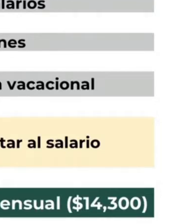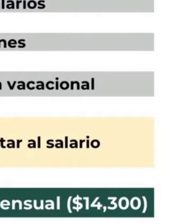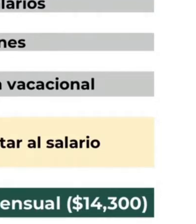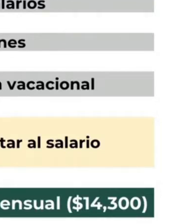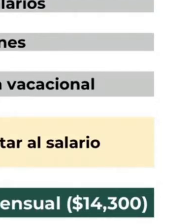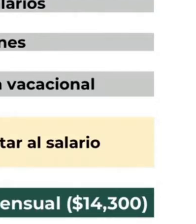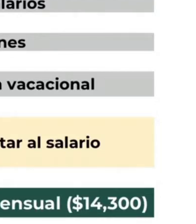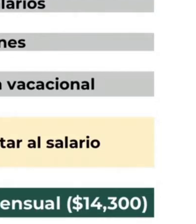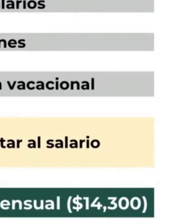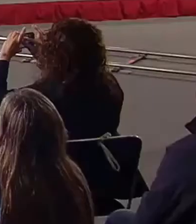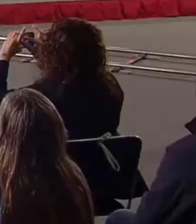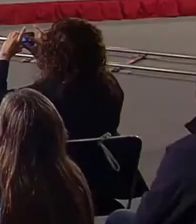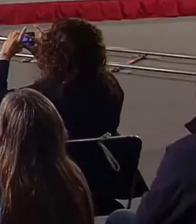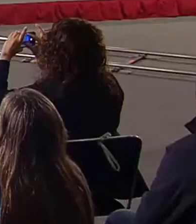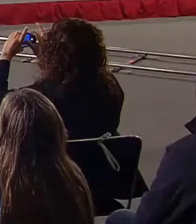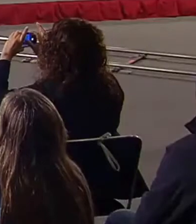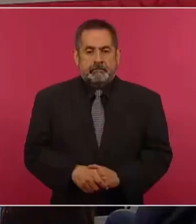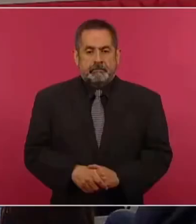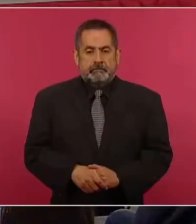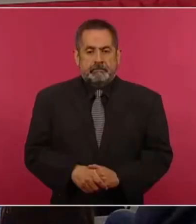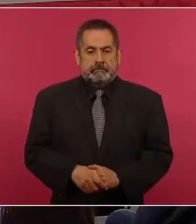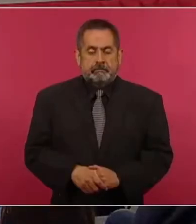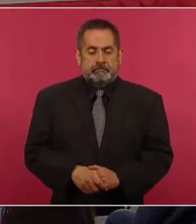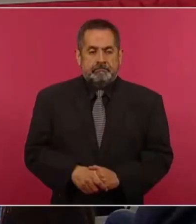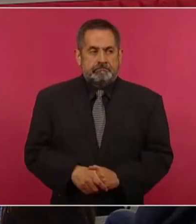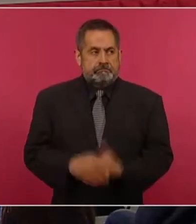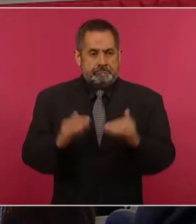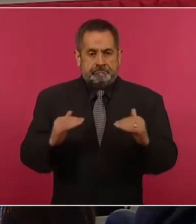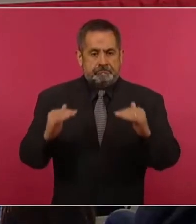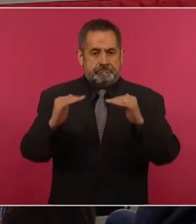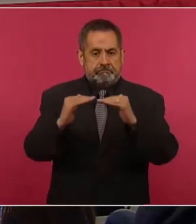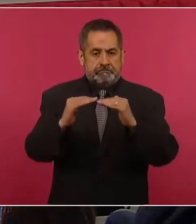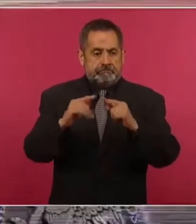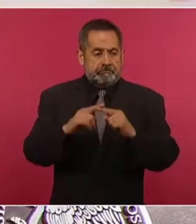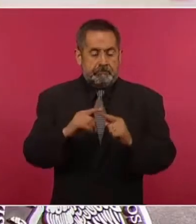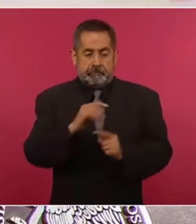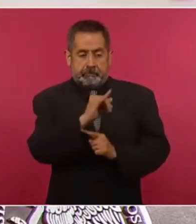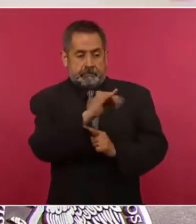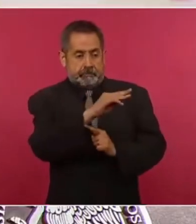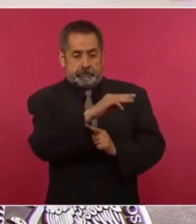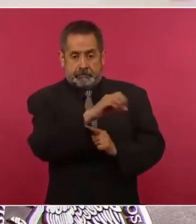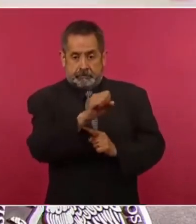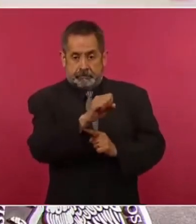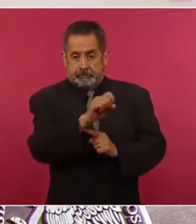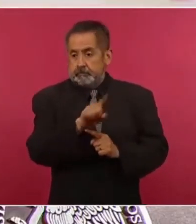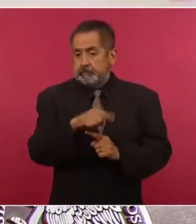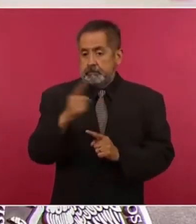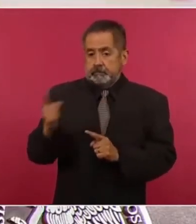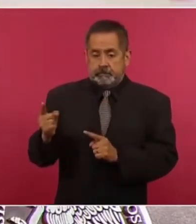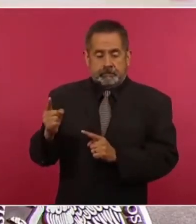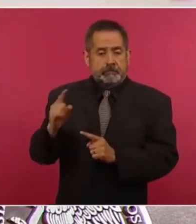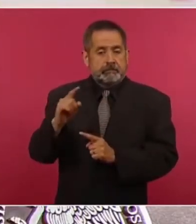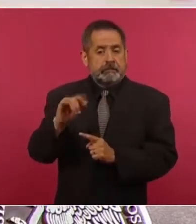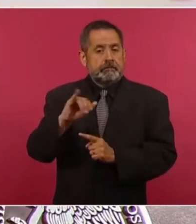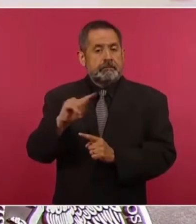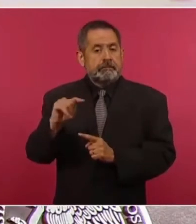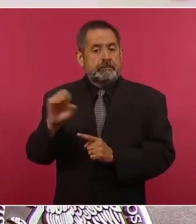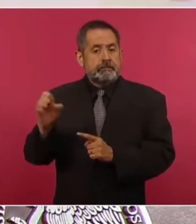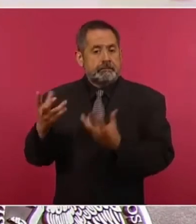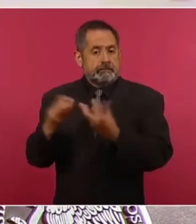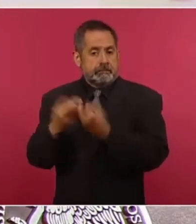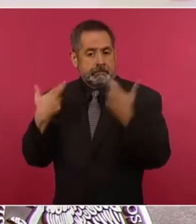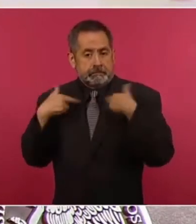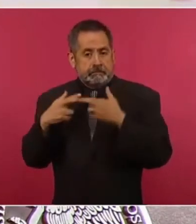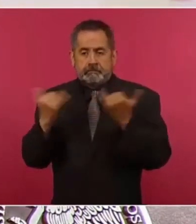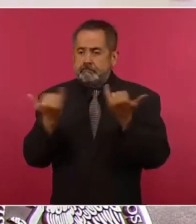magisterio con el salario del Seguro Social, según se registra. Aquí está